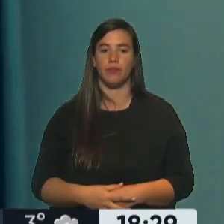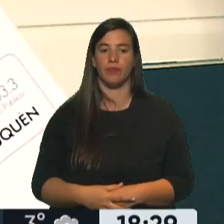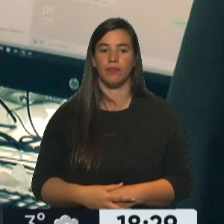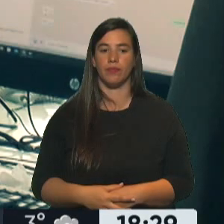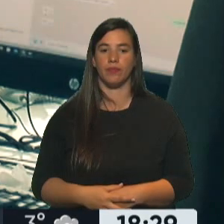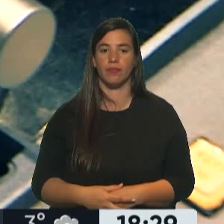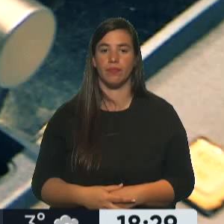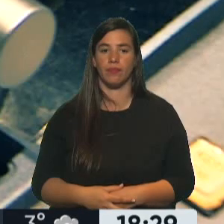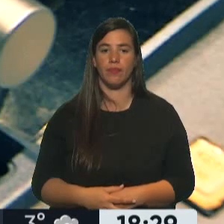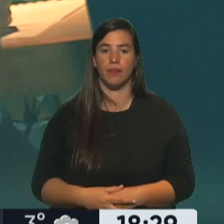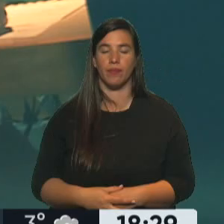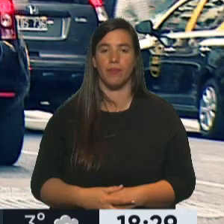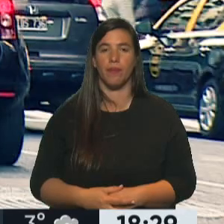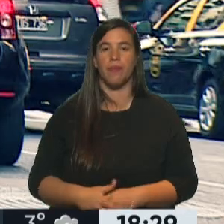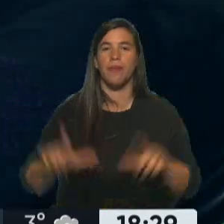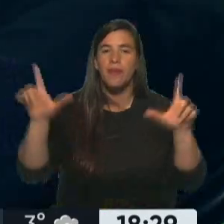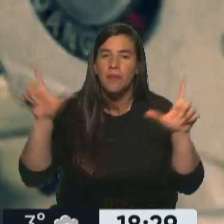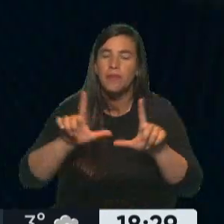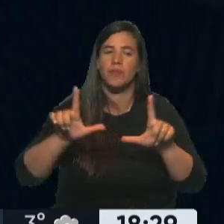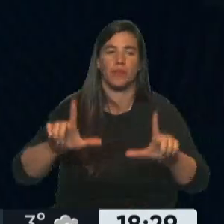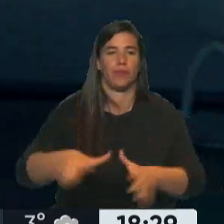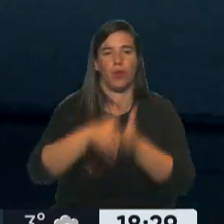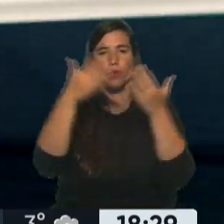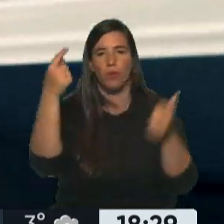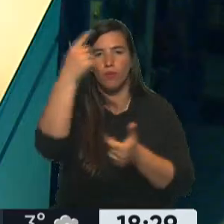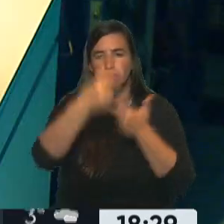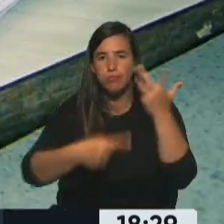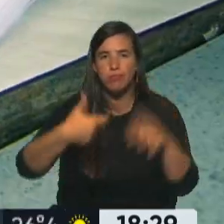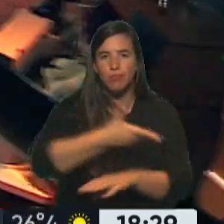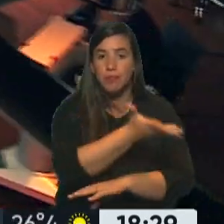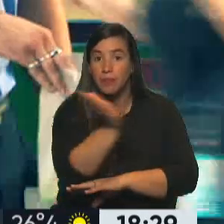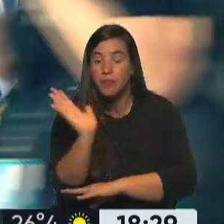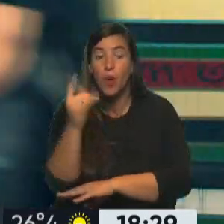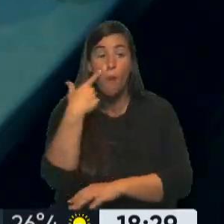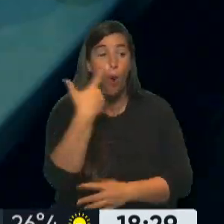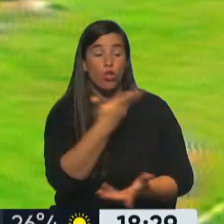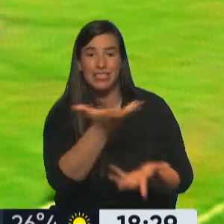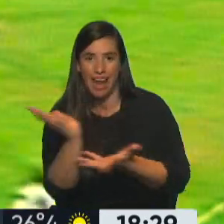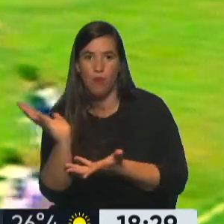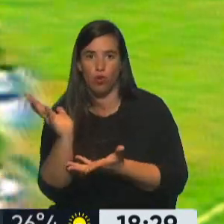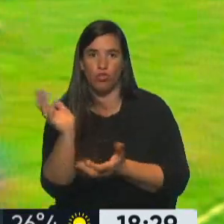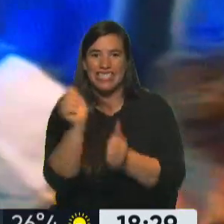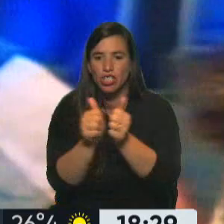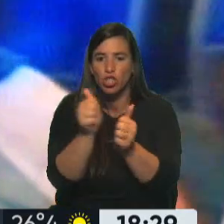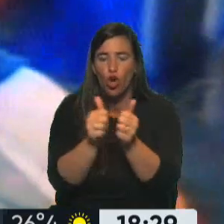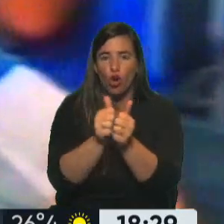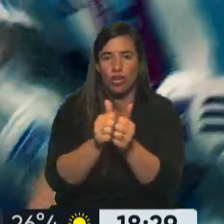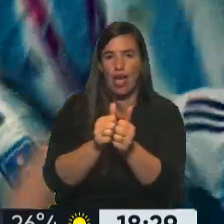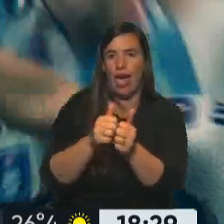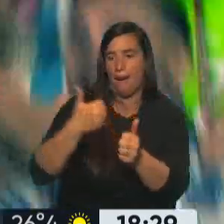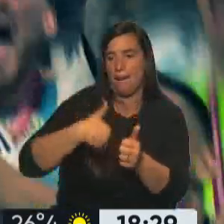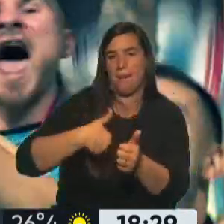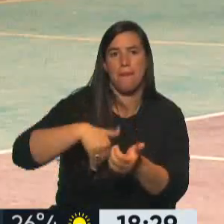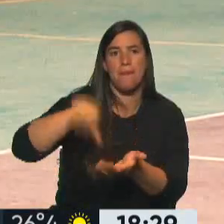Los medios públicos reflejamos la historia que construimos como país todos los días. Desde sueños que no se cumplen,